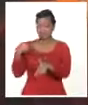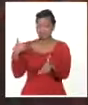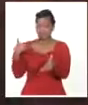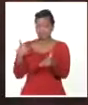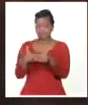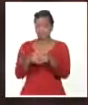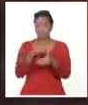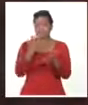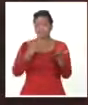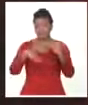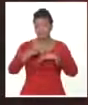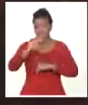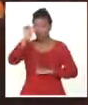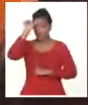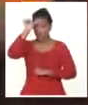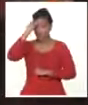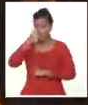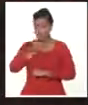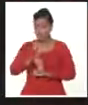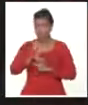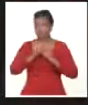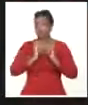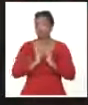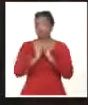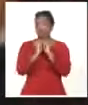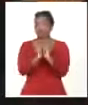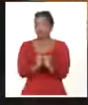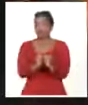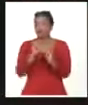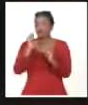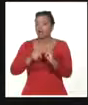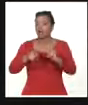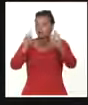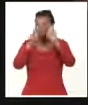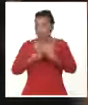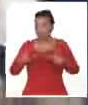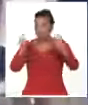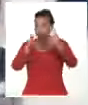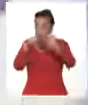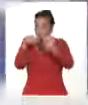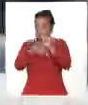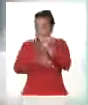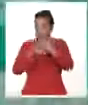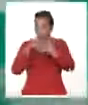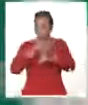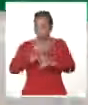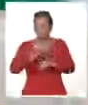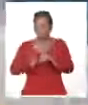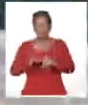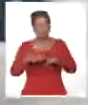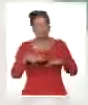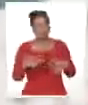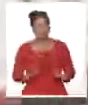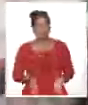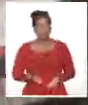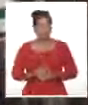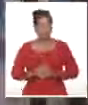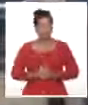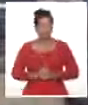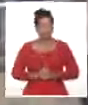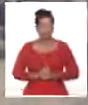ministro, Narendra Modi, anunció una investigación exhaustiva para esclarecer las causas del suceso.